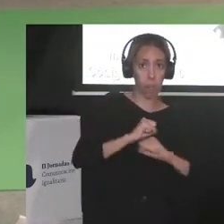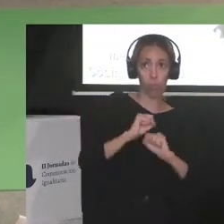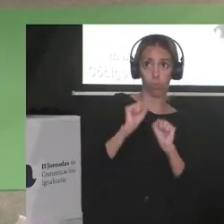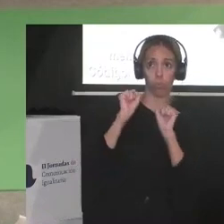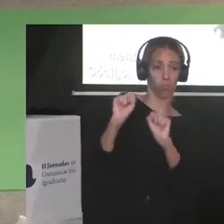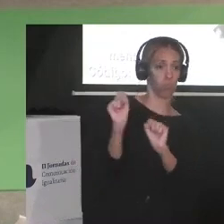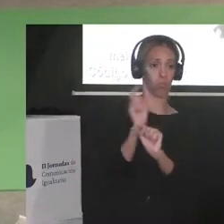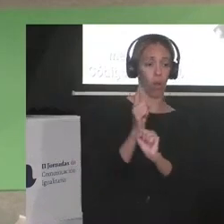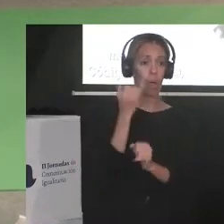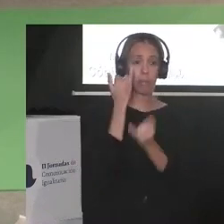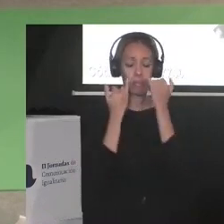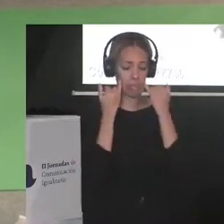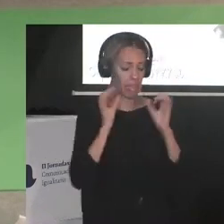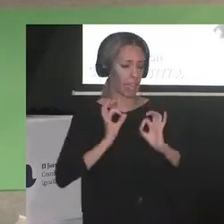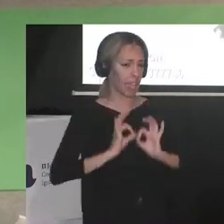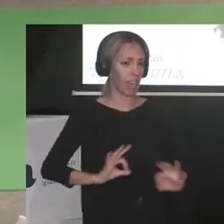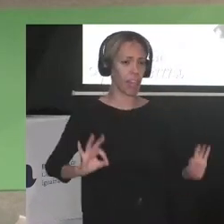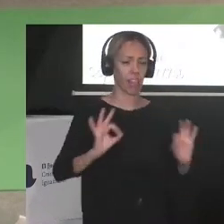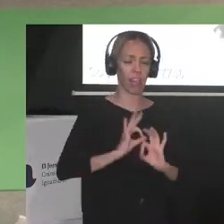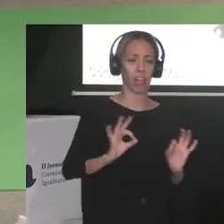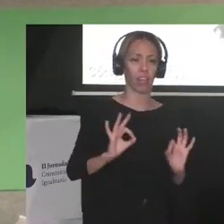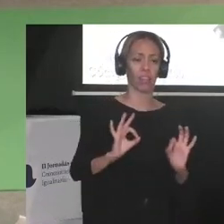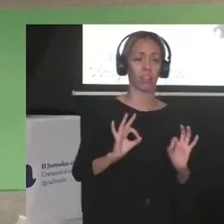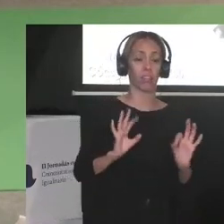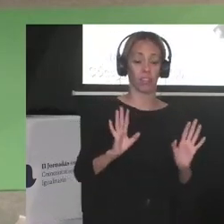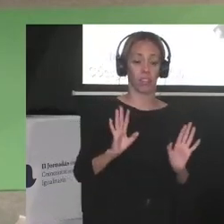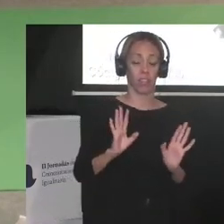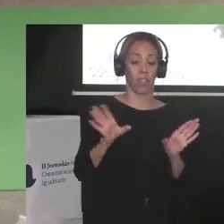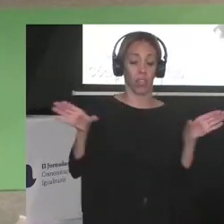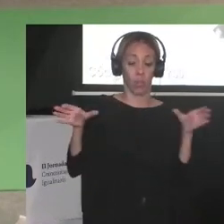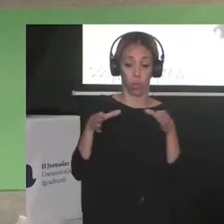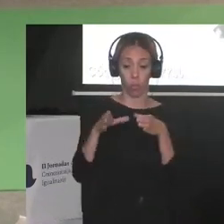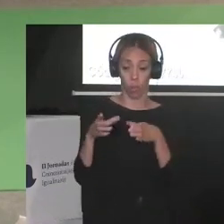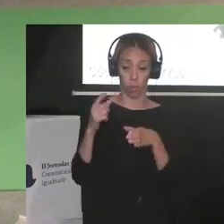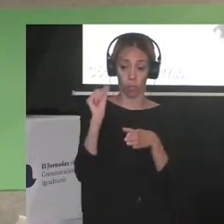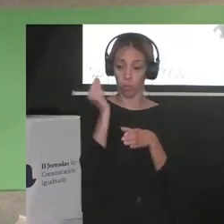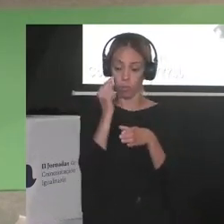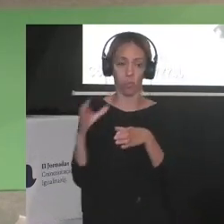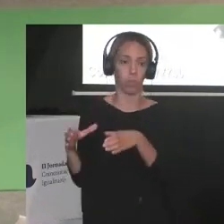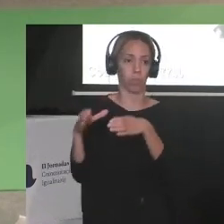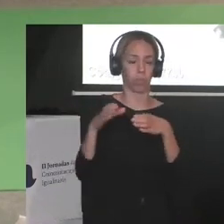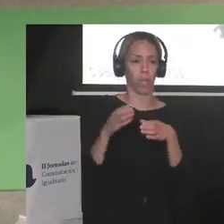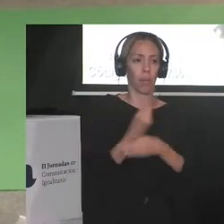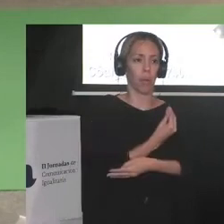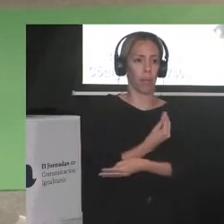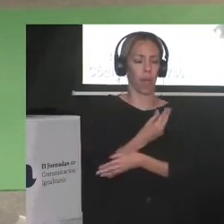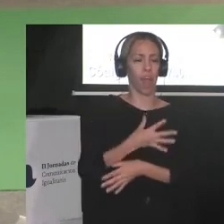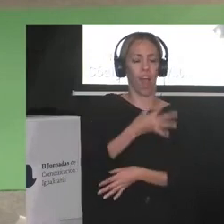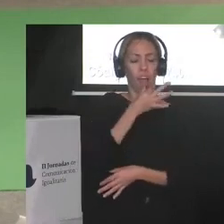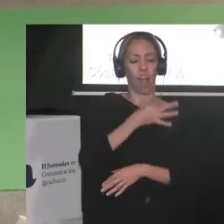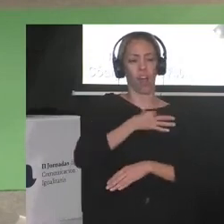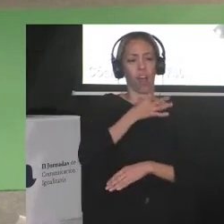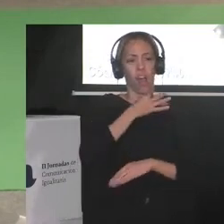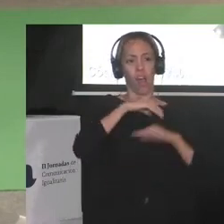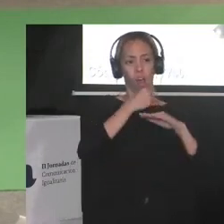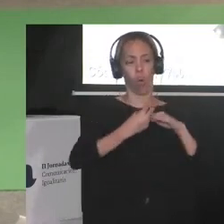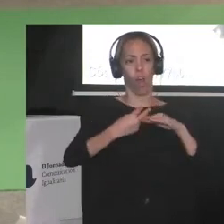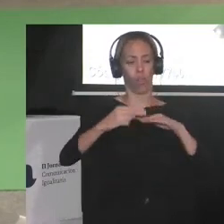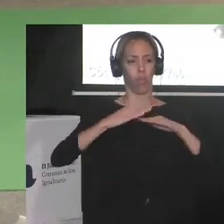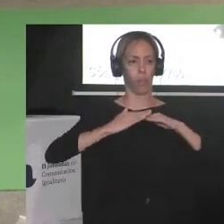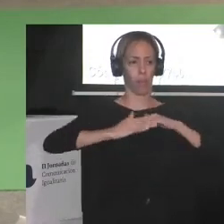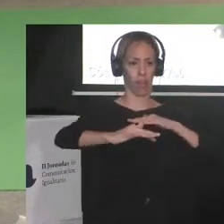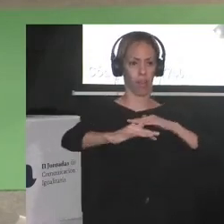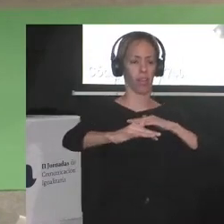tenían un solo rasguño el último día volvieron todos los bebés ahogados en el Mediterráneo estaban